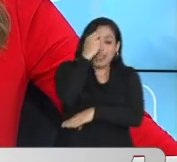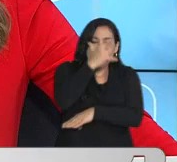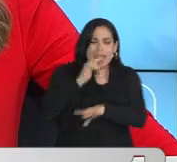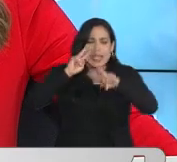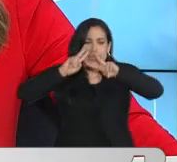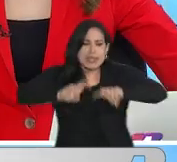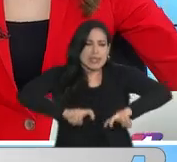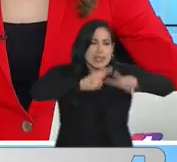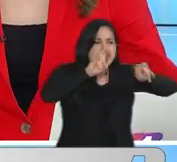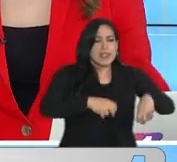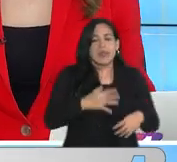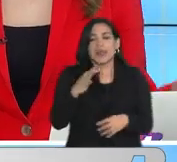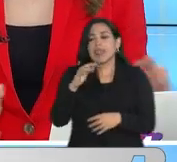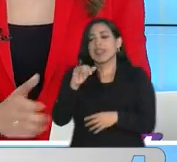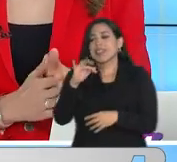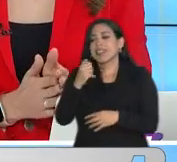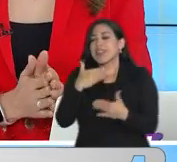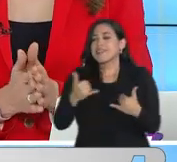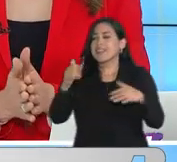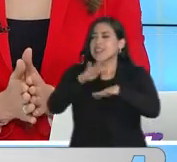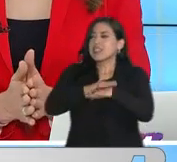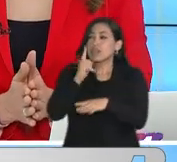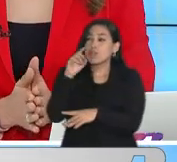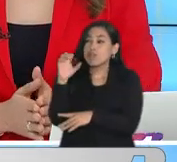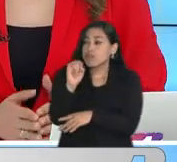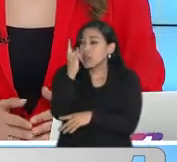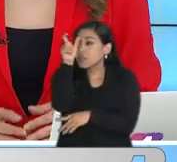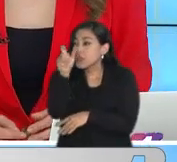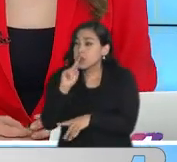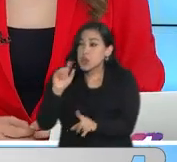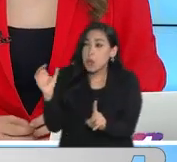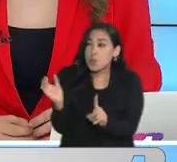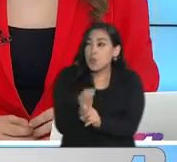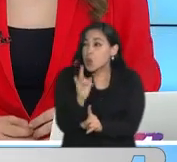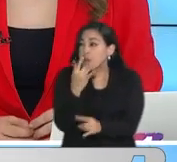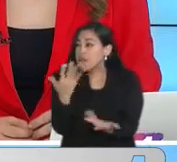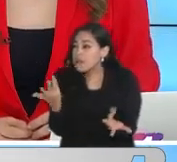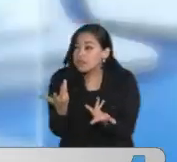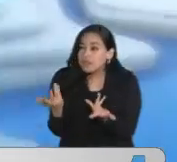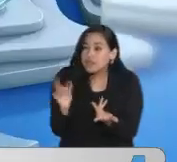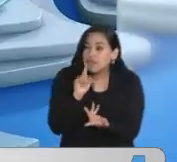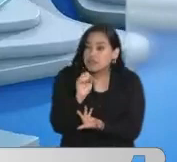investigación. Tatiana Rodríguez, muy buenas tardes. ¿Ya hay pistas de los responsables de este homicidio?